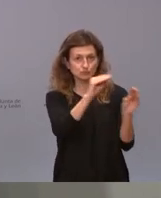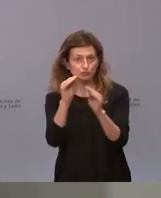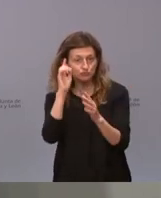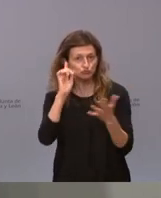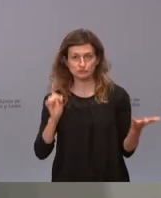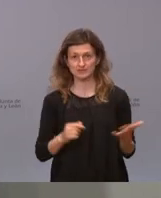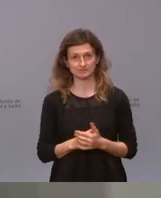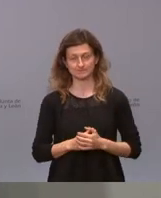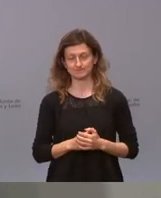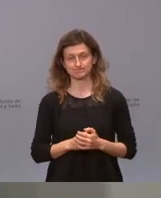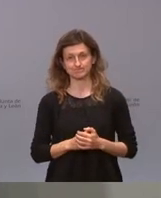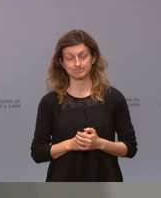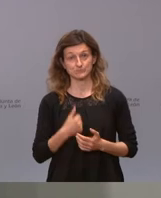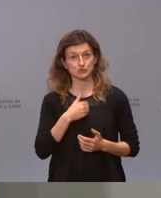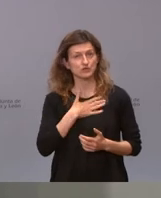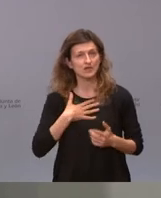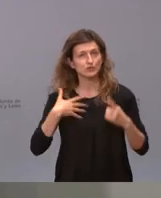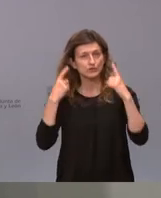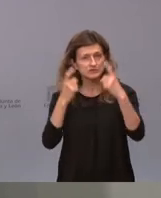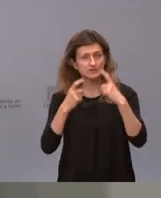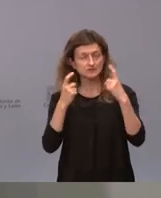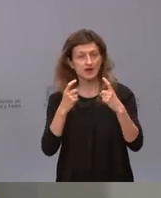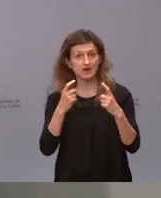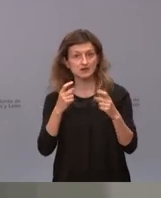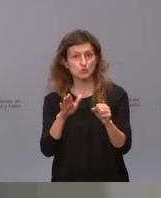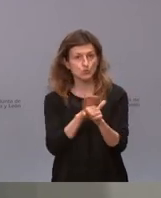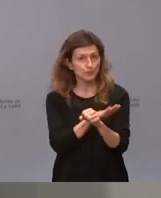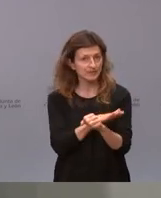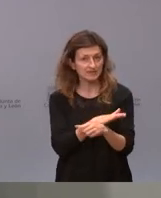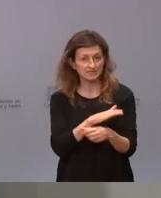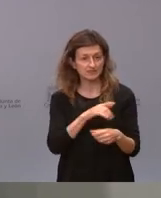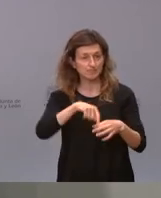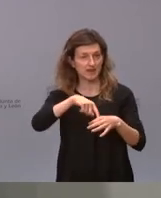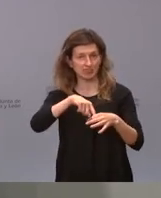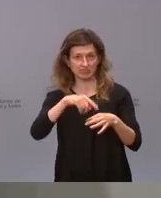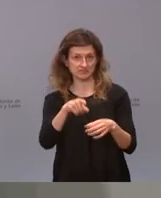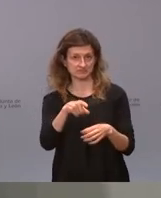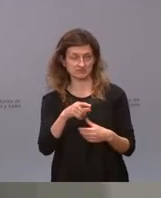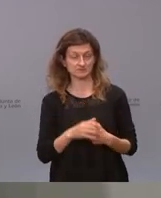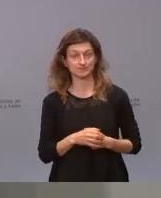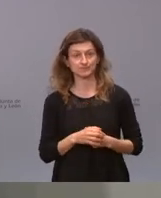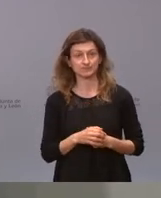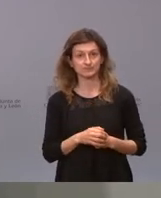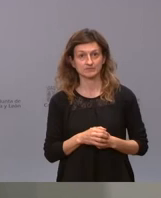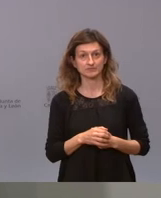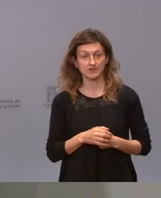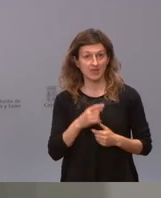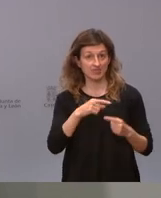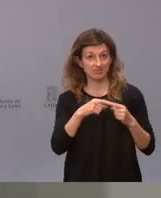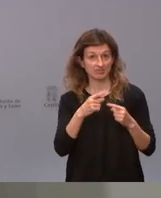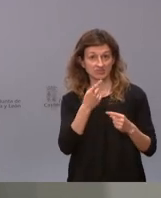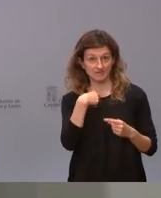lo que estamos haciendo insisto es intentar cubrir estas plazas de las cuales tenemos déficit nosotros